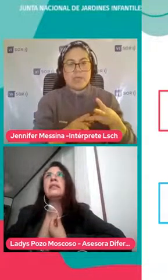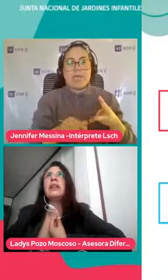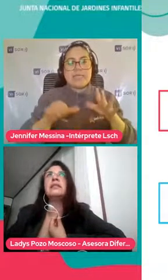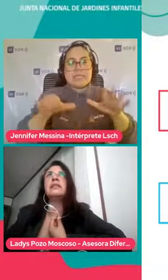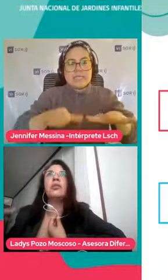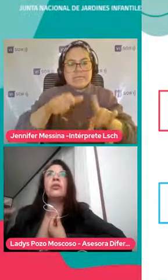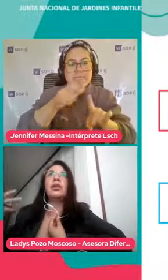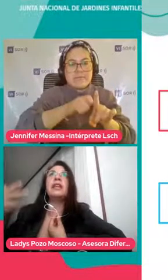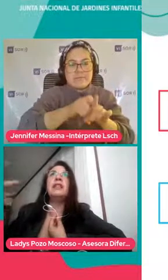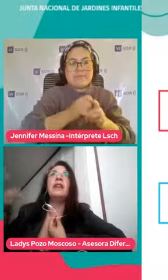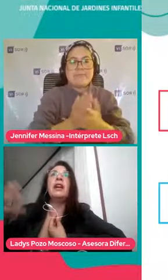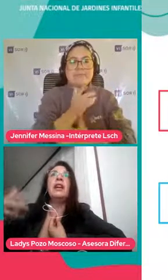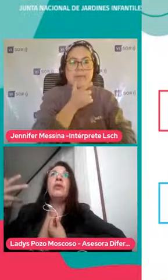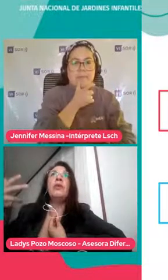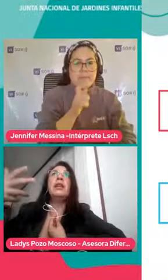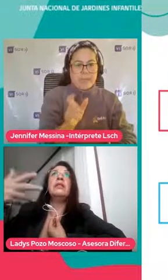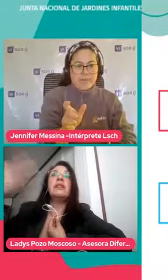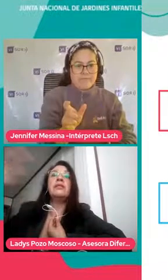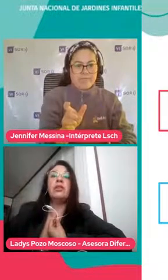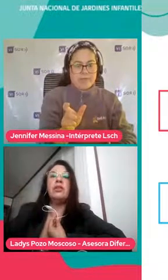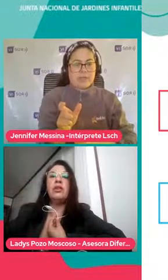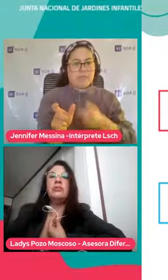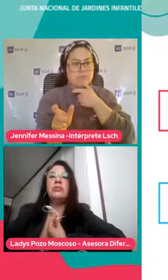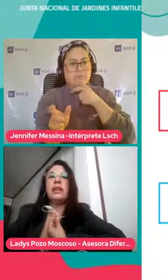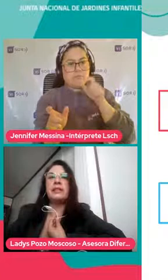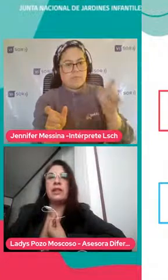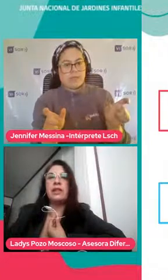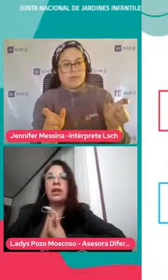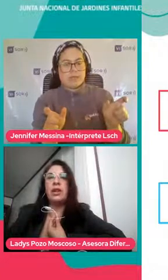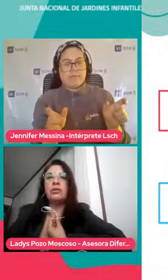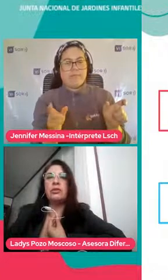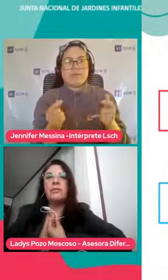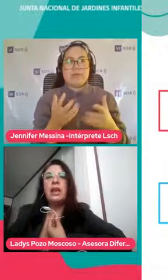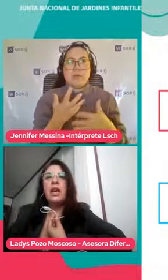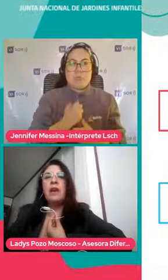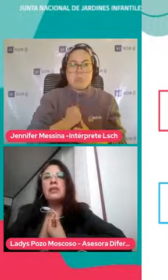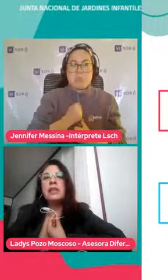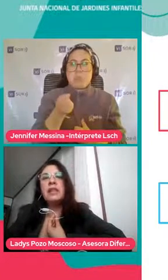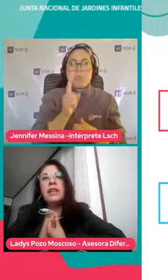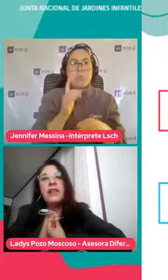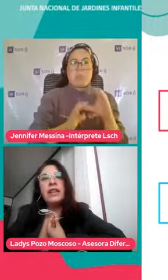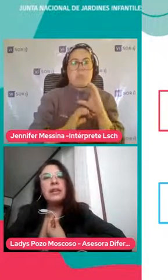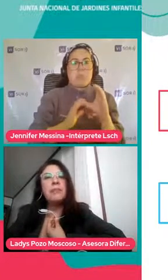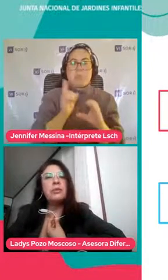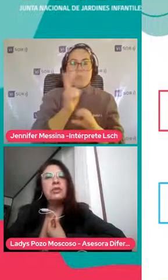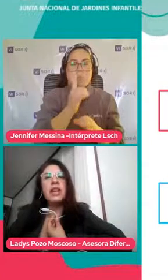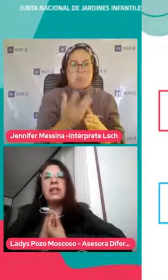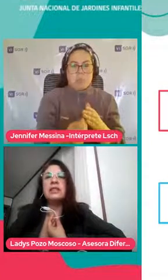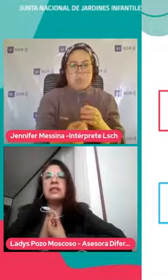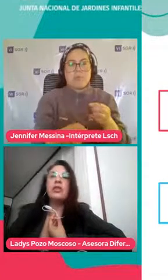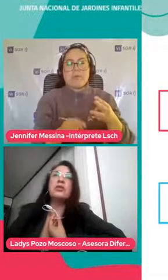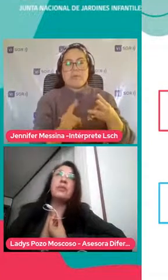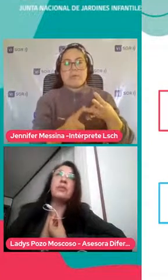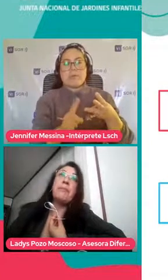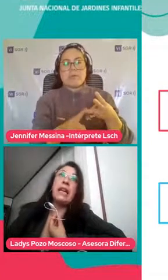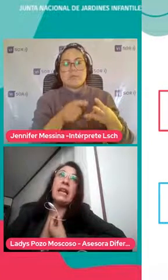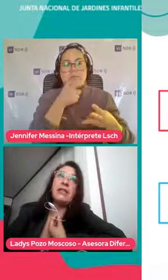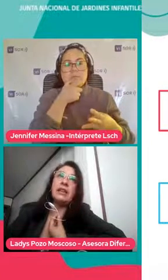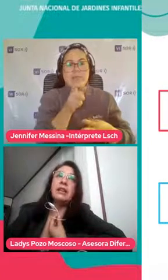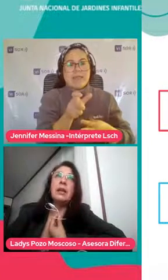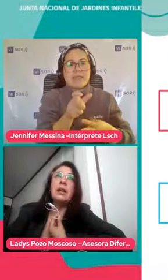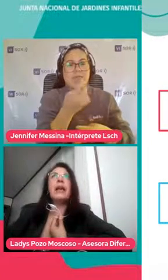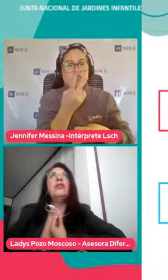hay una instancia Comunicativa No hay una intención De comunicarse Con el otro Ausencia De frases Espontáneas De dos o más